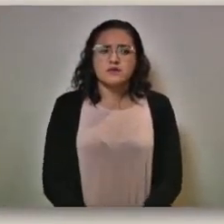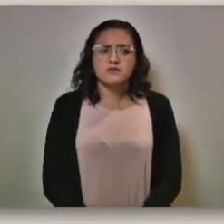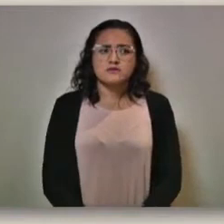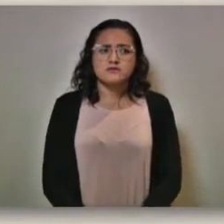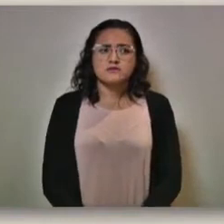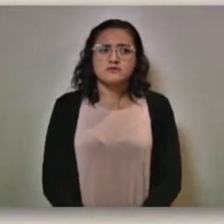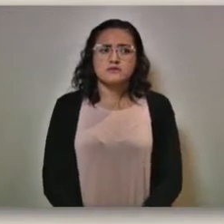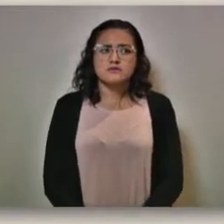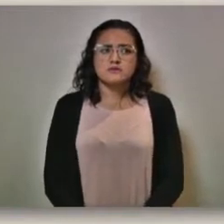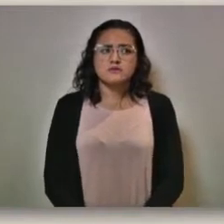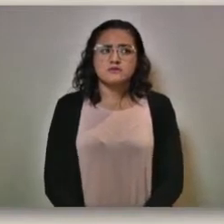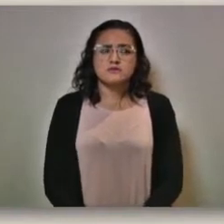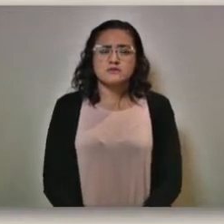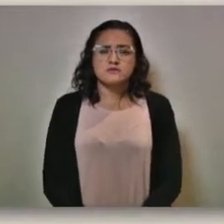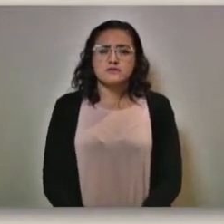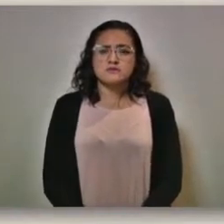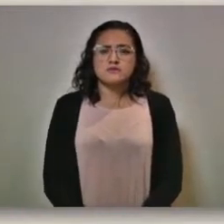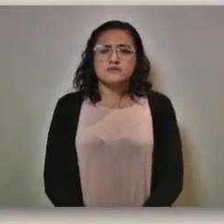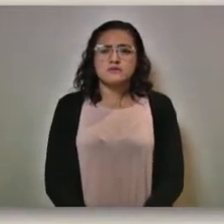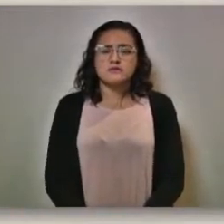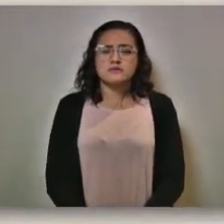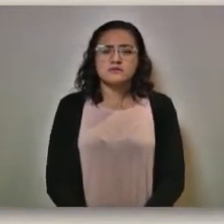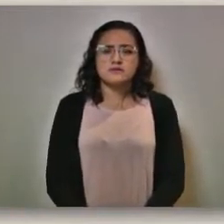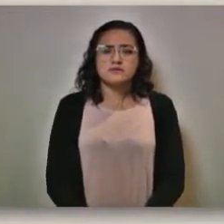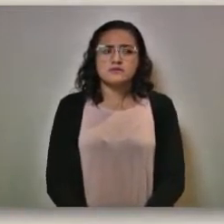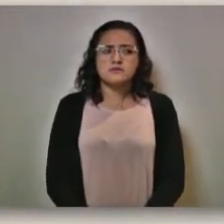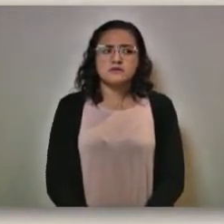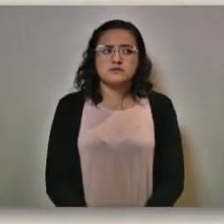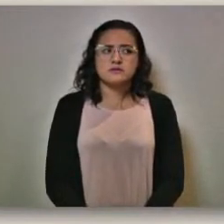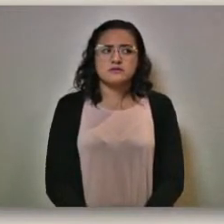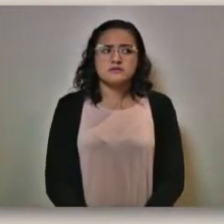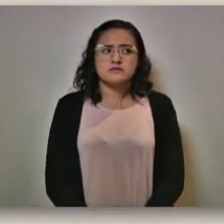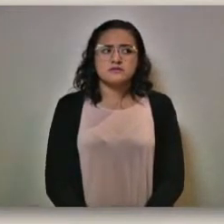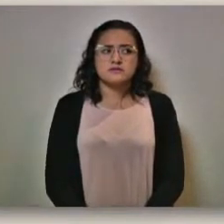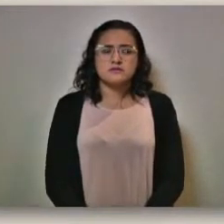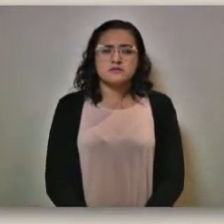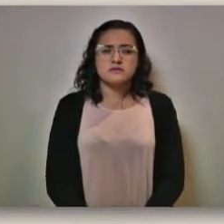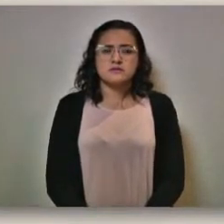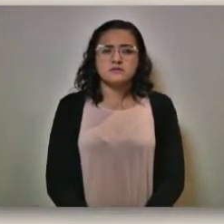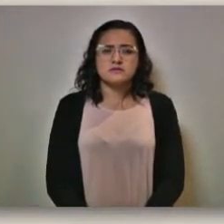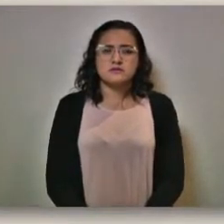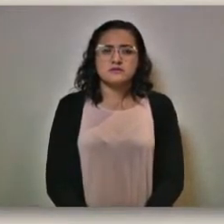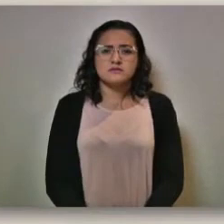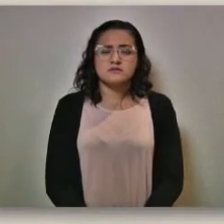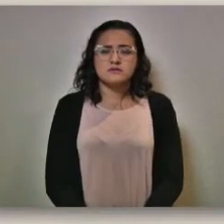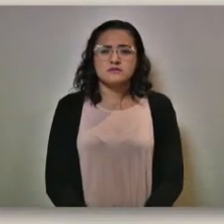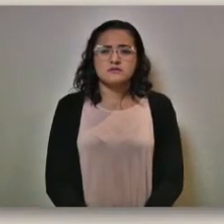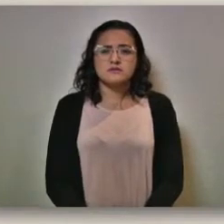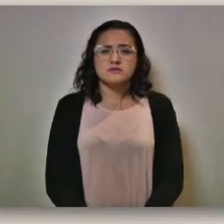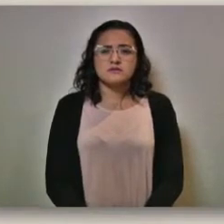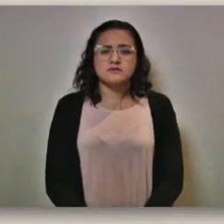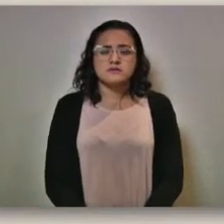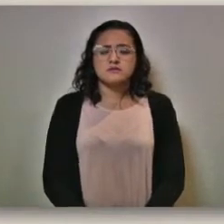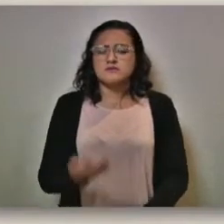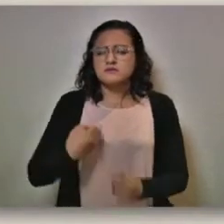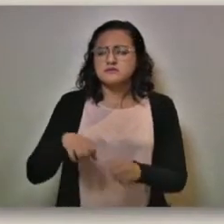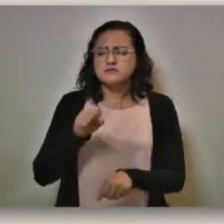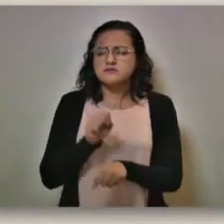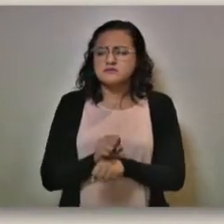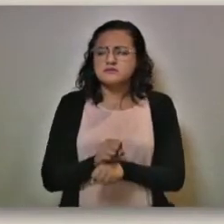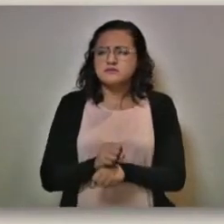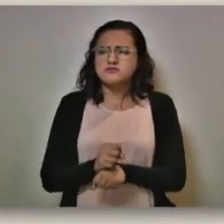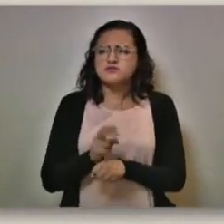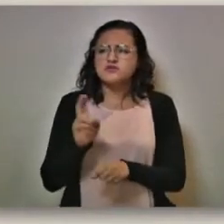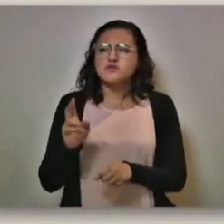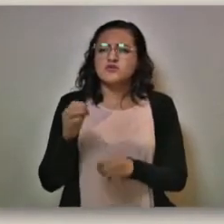¿Puedo preguntarle sobre la ocupación de camas de hospital? En el fin de semana pasado, se habló